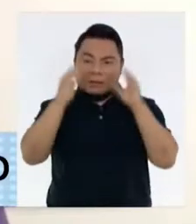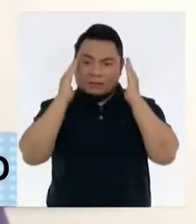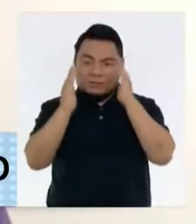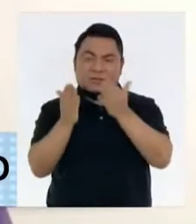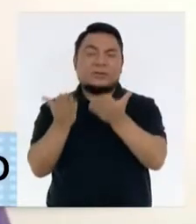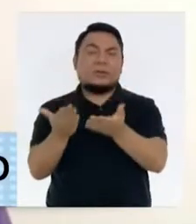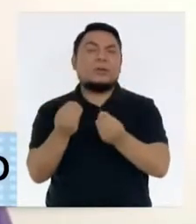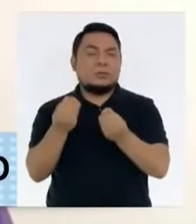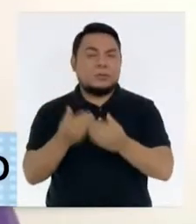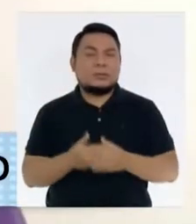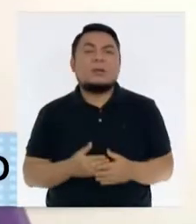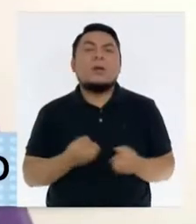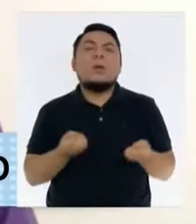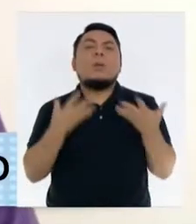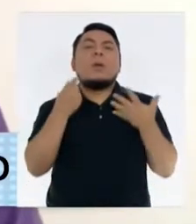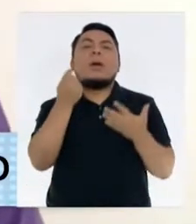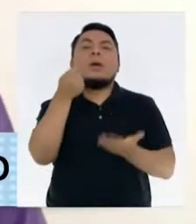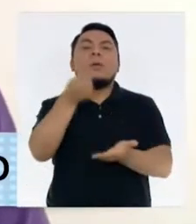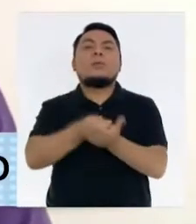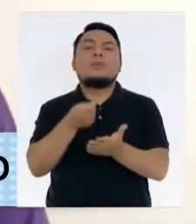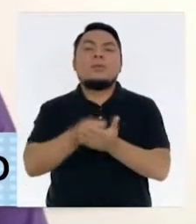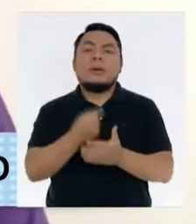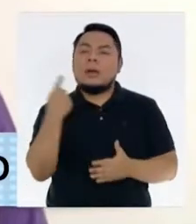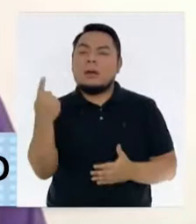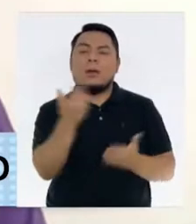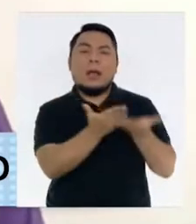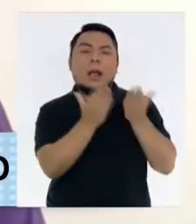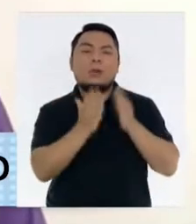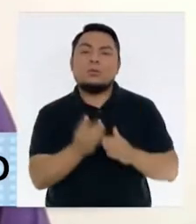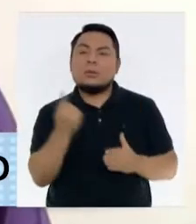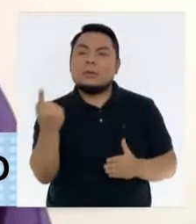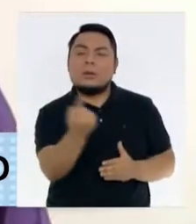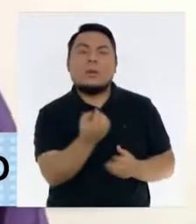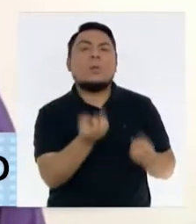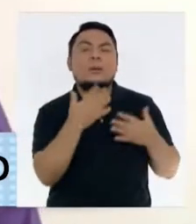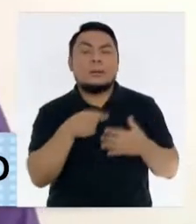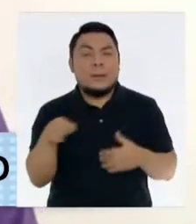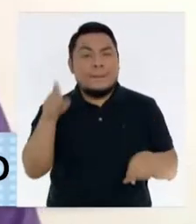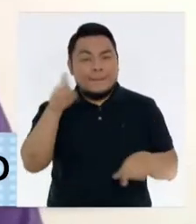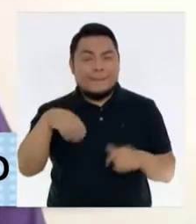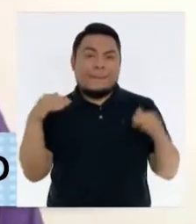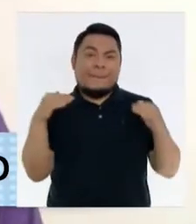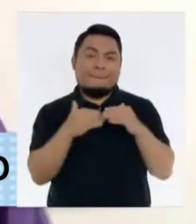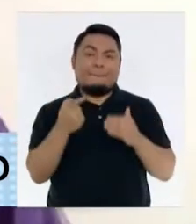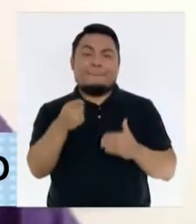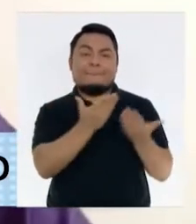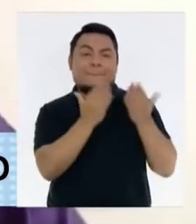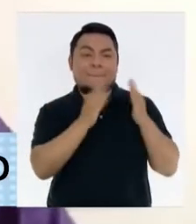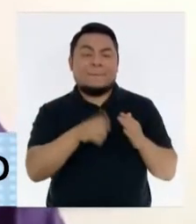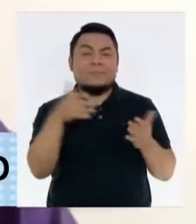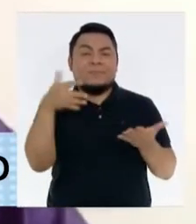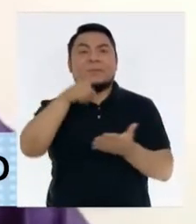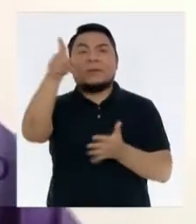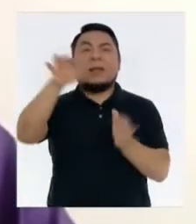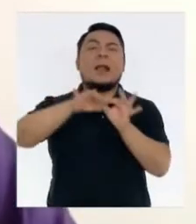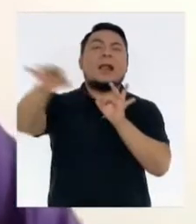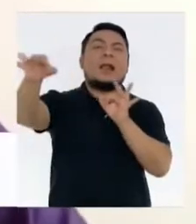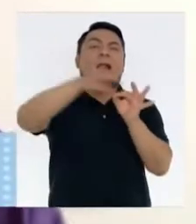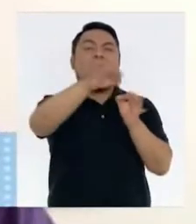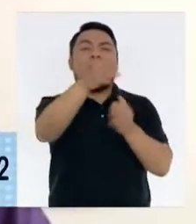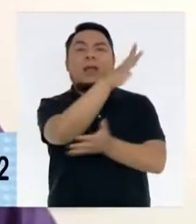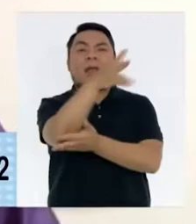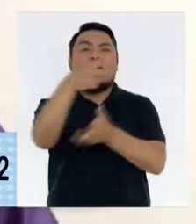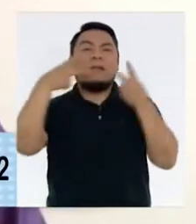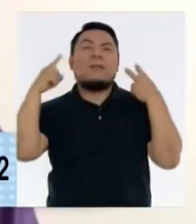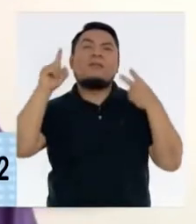cuánto es lo que debemos invertir por alumnos y ahí vienen de temas de equidad o sea alumnos que están en la zona rural en la amazonía